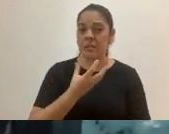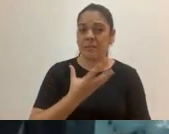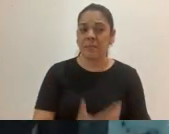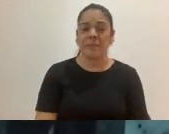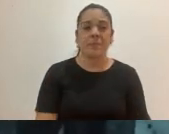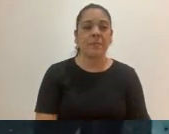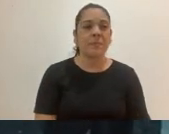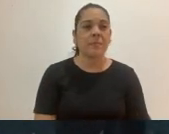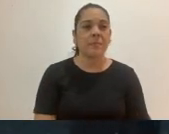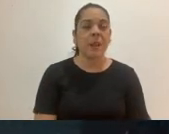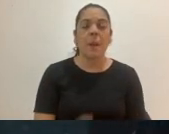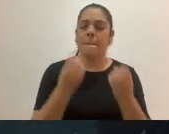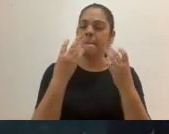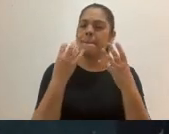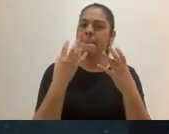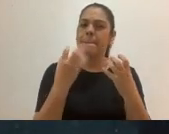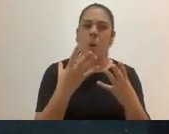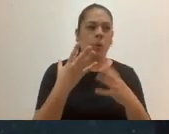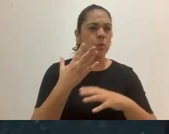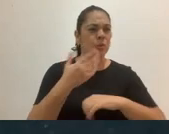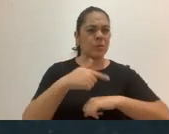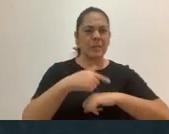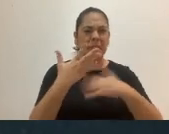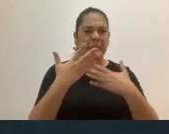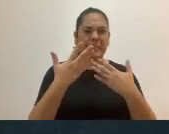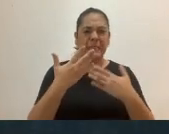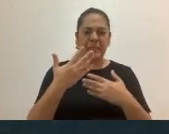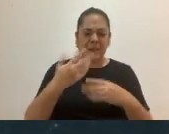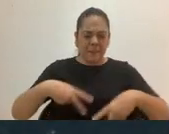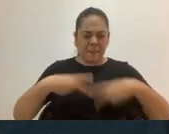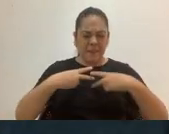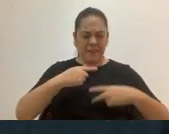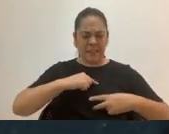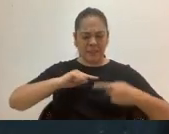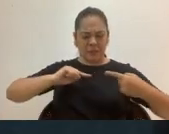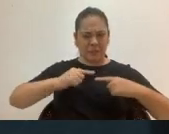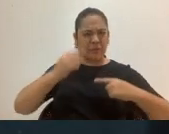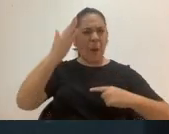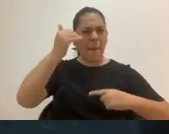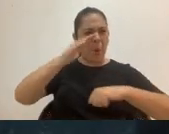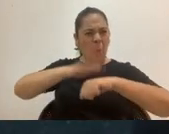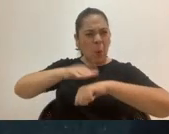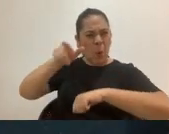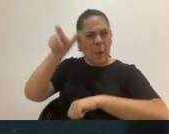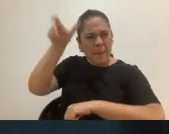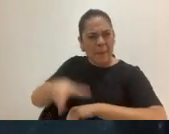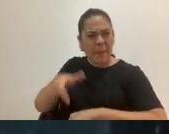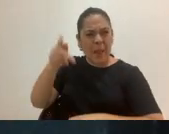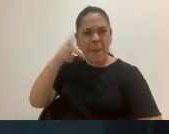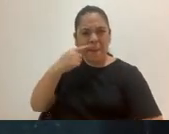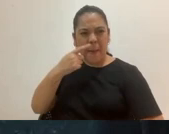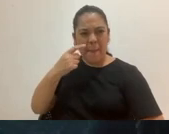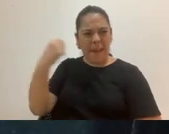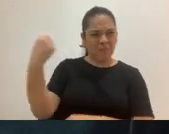Hay muchas cosas en mi vida afectadas por la violencia de mi padre. Soy muy controlador y tengo actitudes celosas.